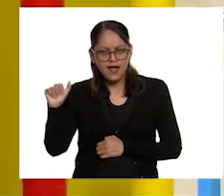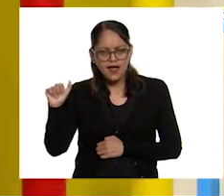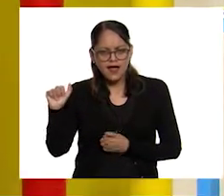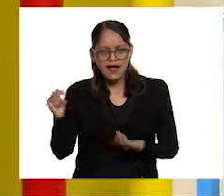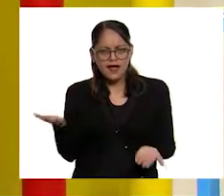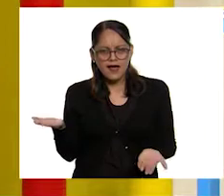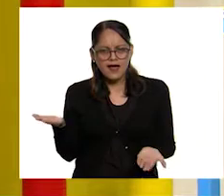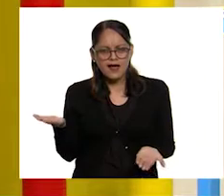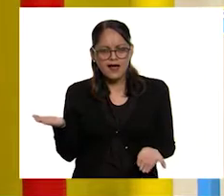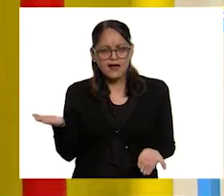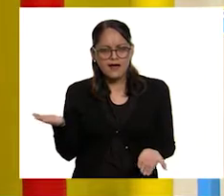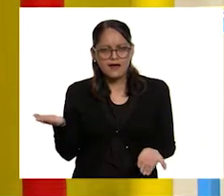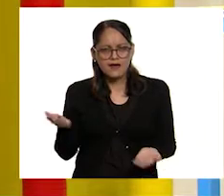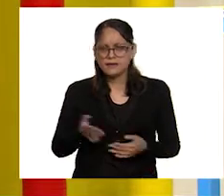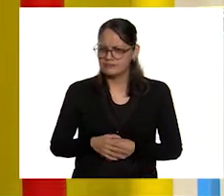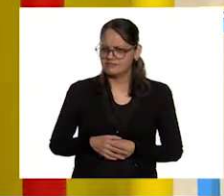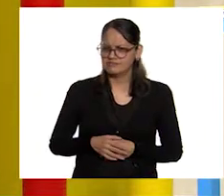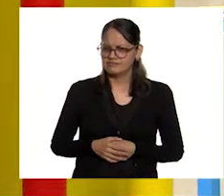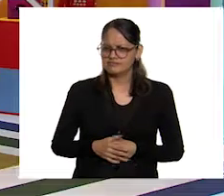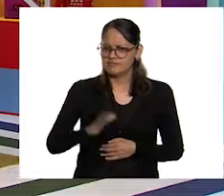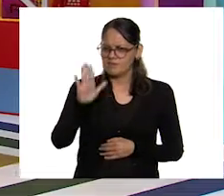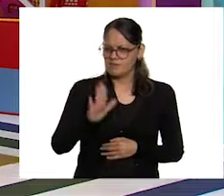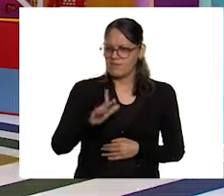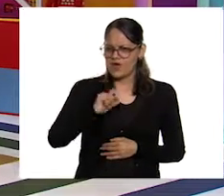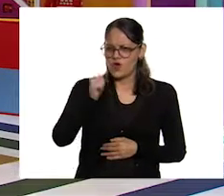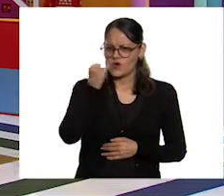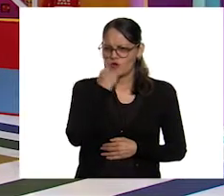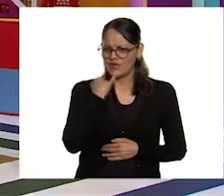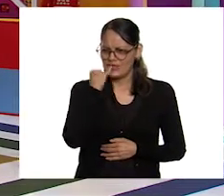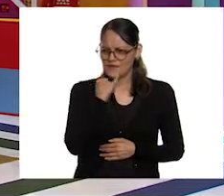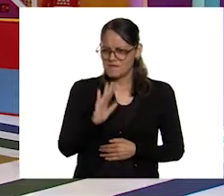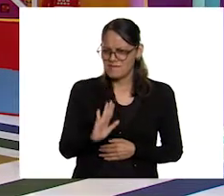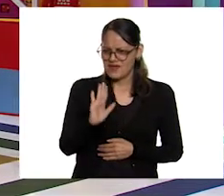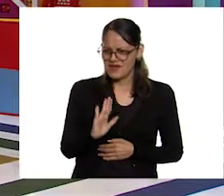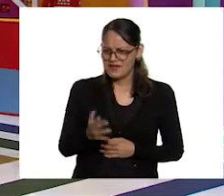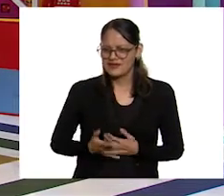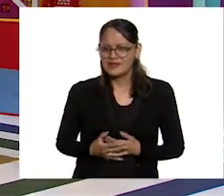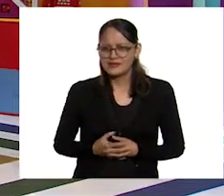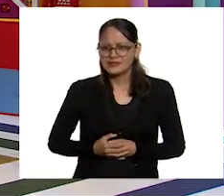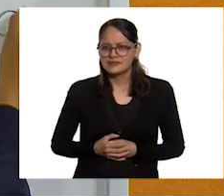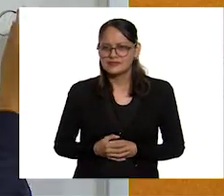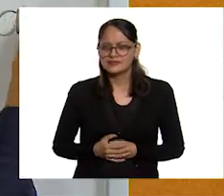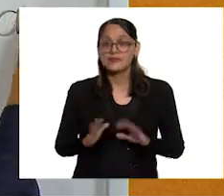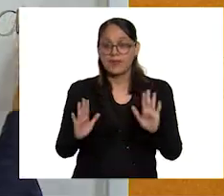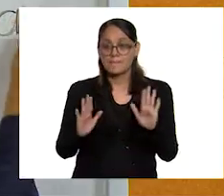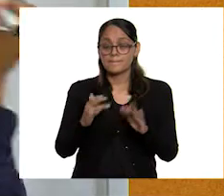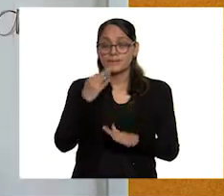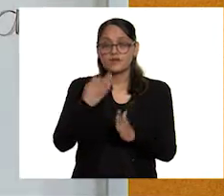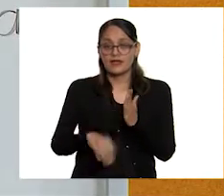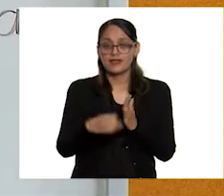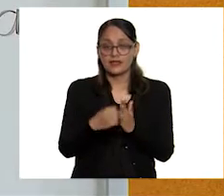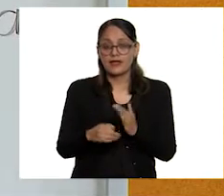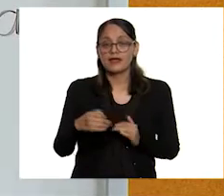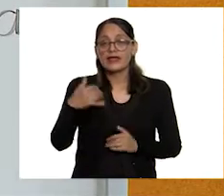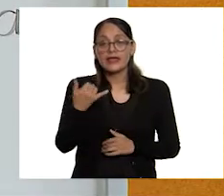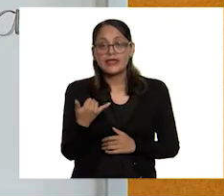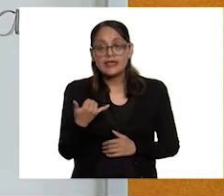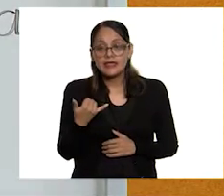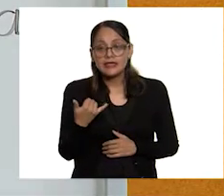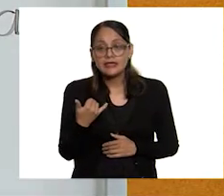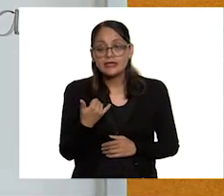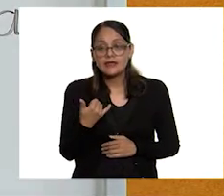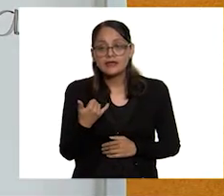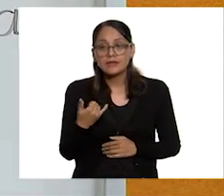¿Y? Hasta parece que hablé en otro idioma, ¿verdad? Ajá. Ah, pero todavía hay un poco más. Esperen.